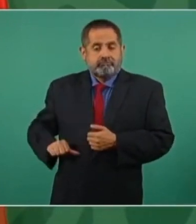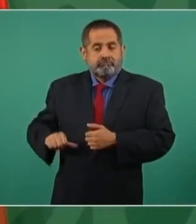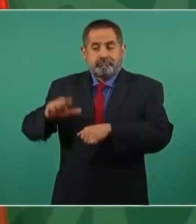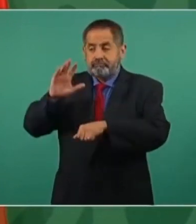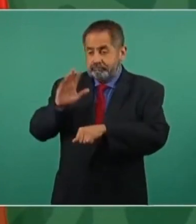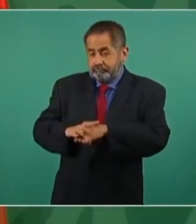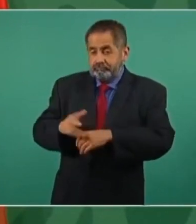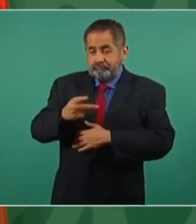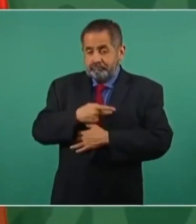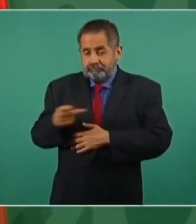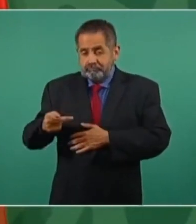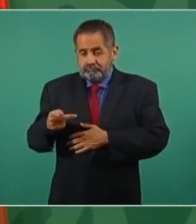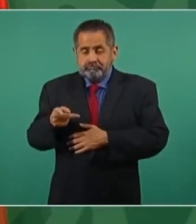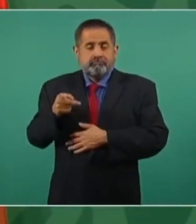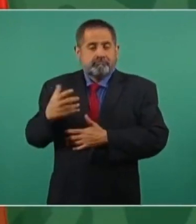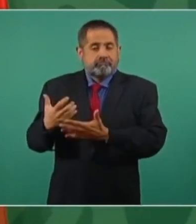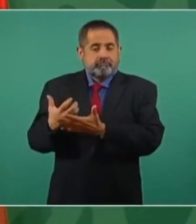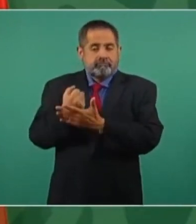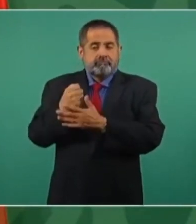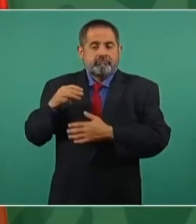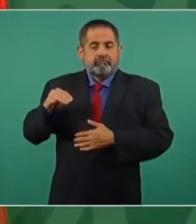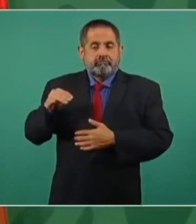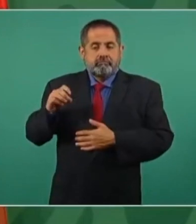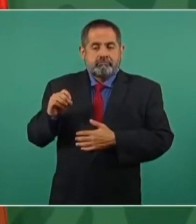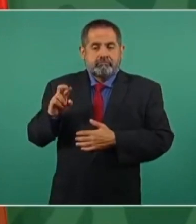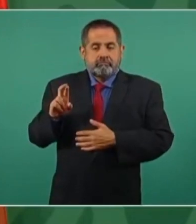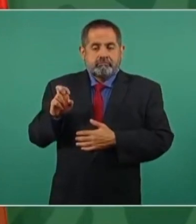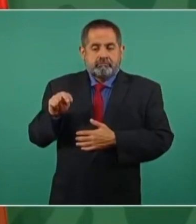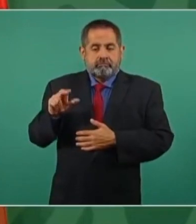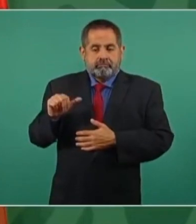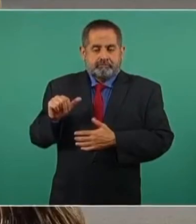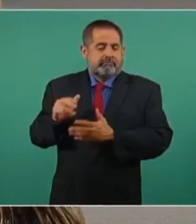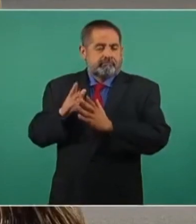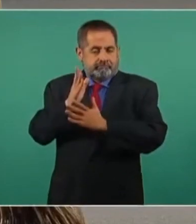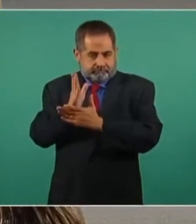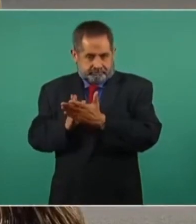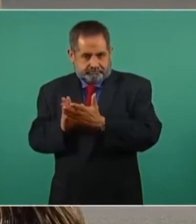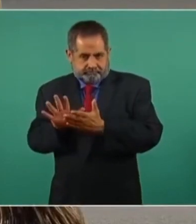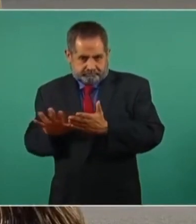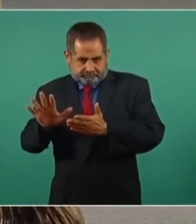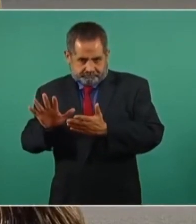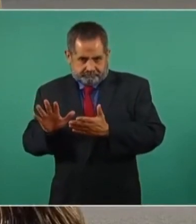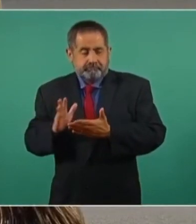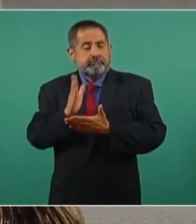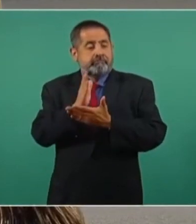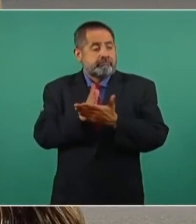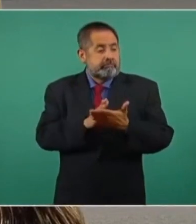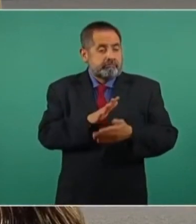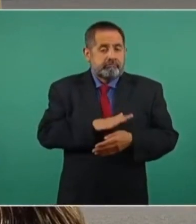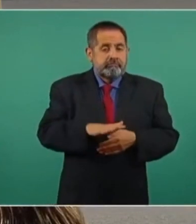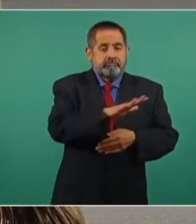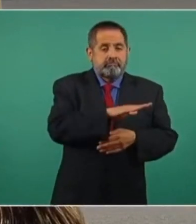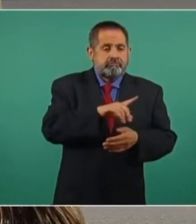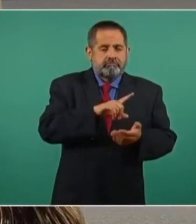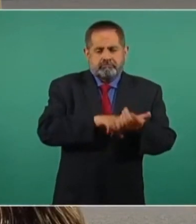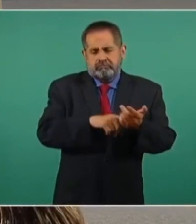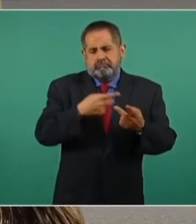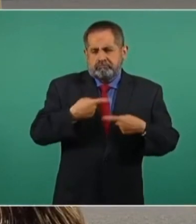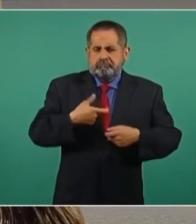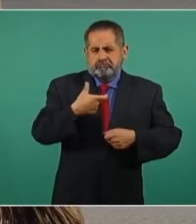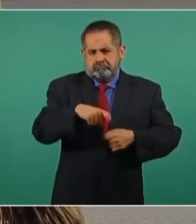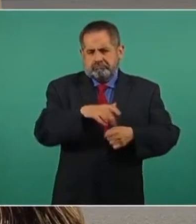más pobreza ganó Morena y donde vive la clase media,